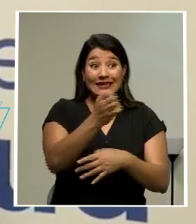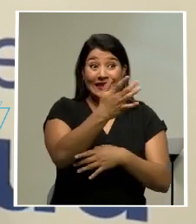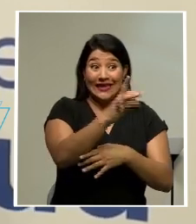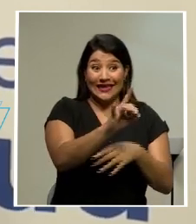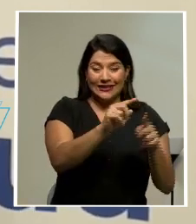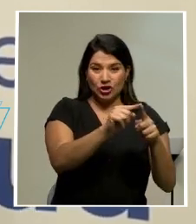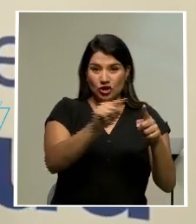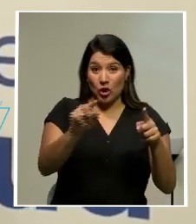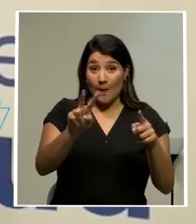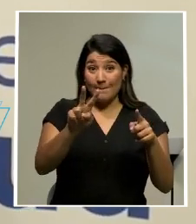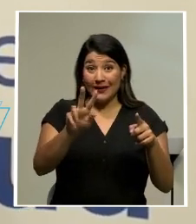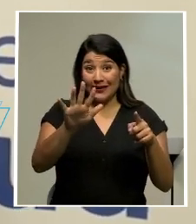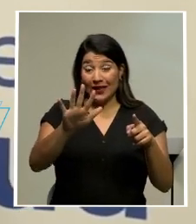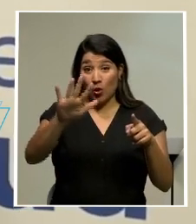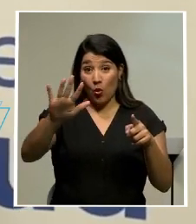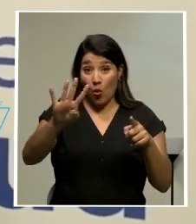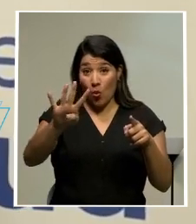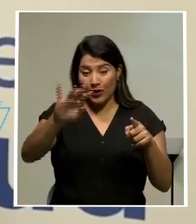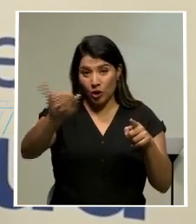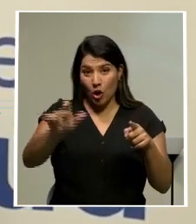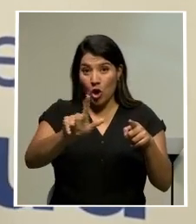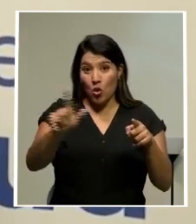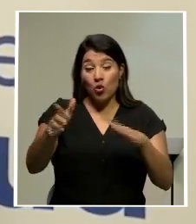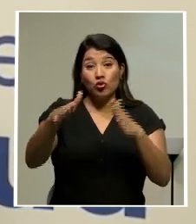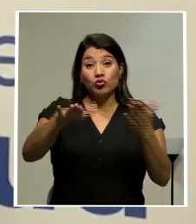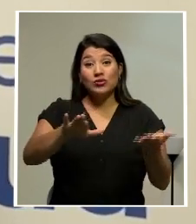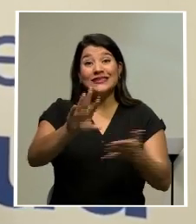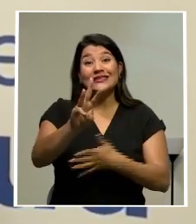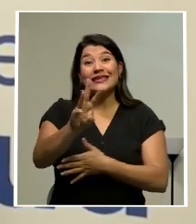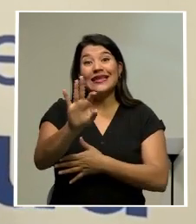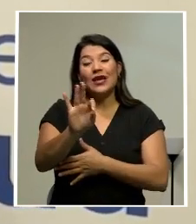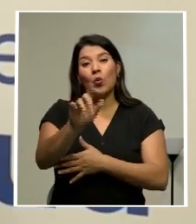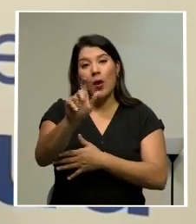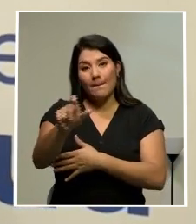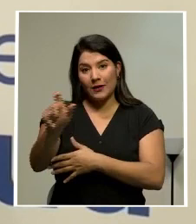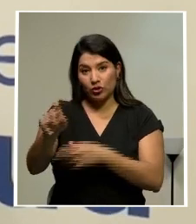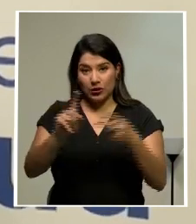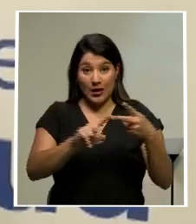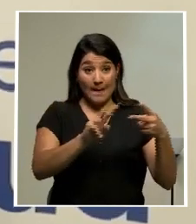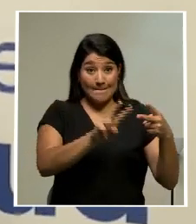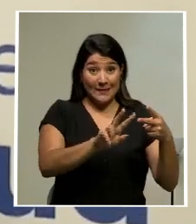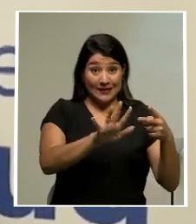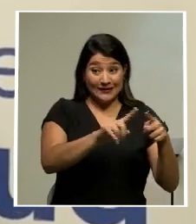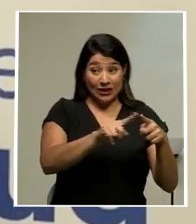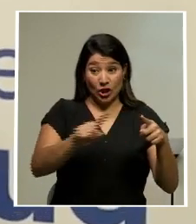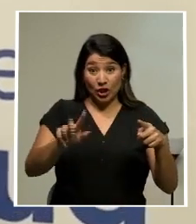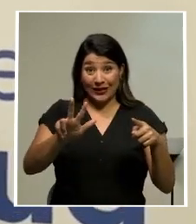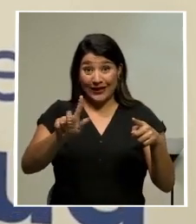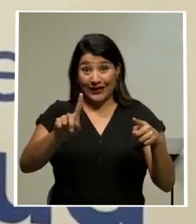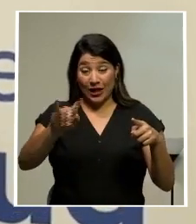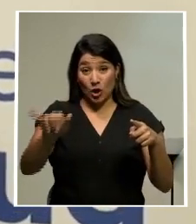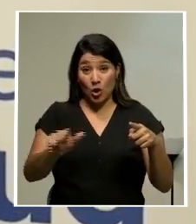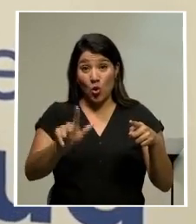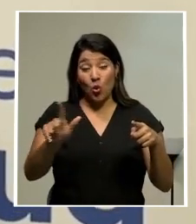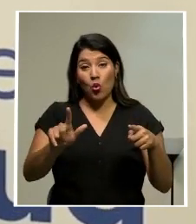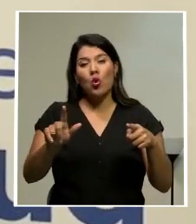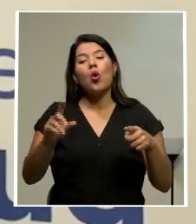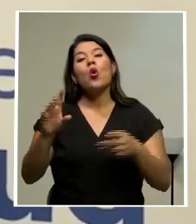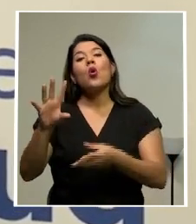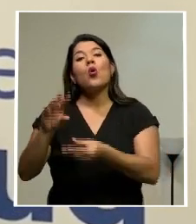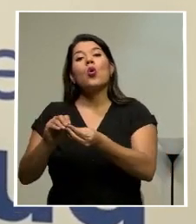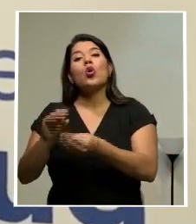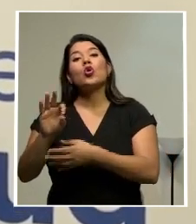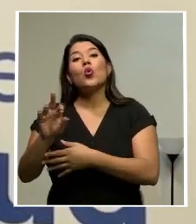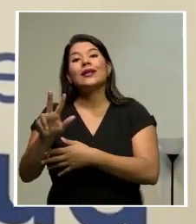24 de julio contabilizó 69 decesos, mientras que del 25 al 31 de julio se sumaron 93 muertes.